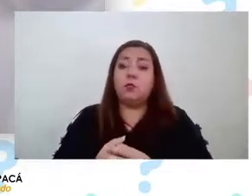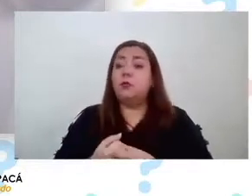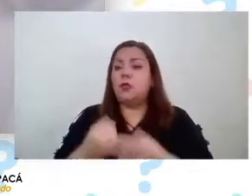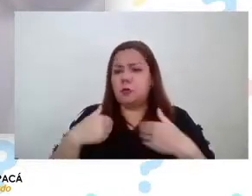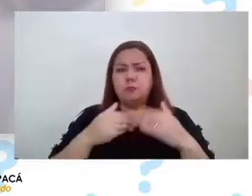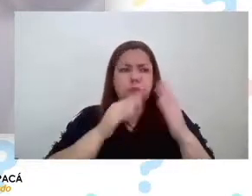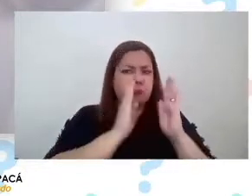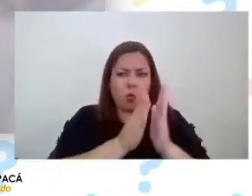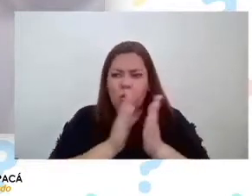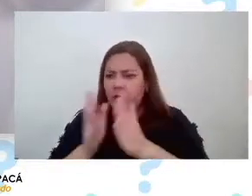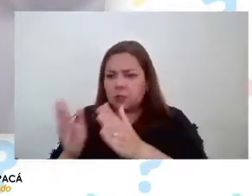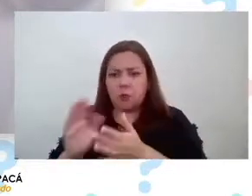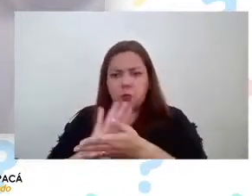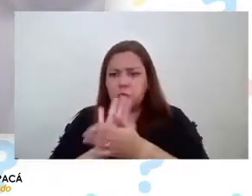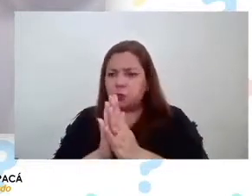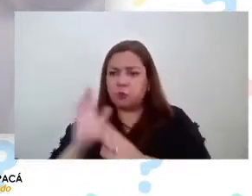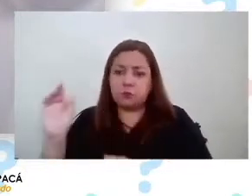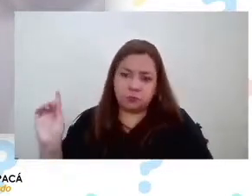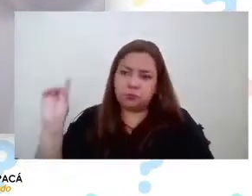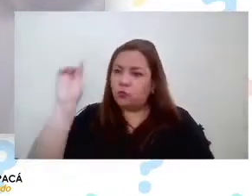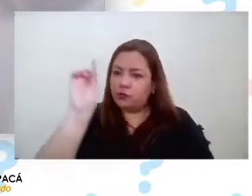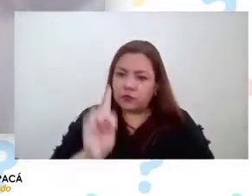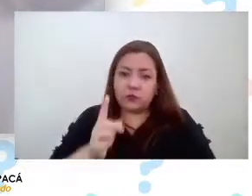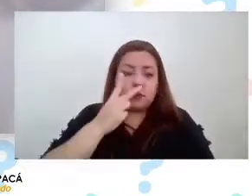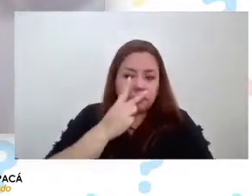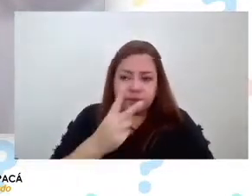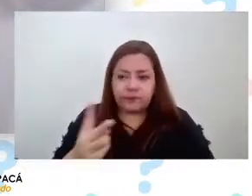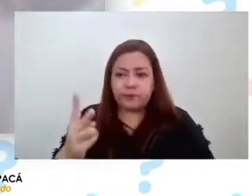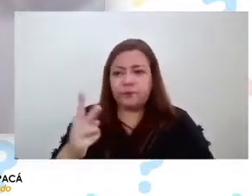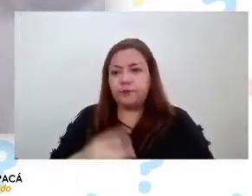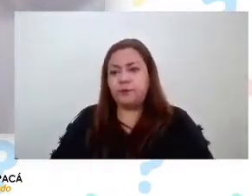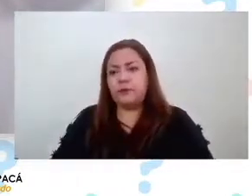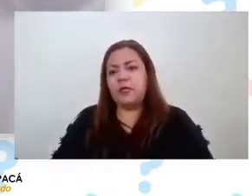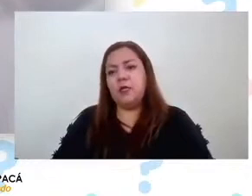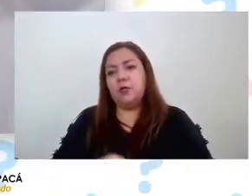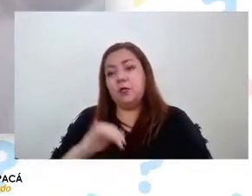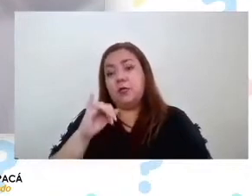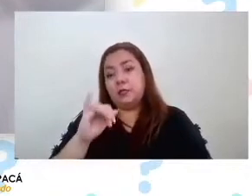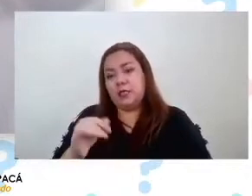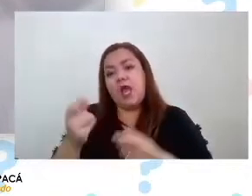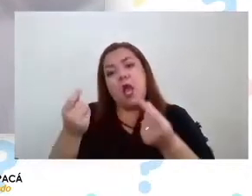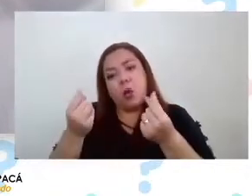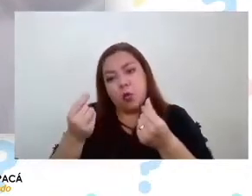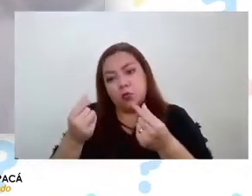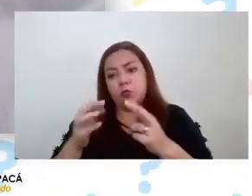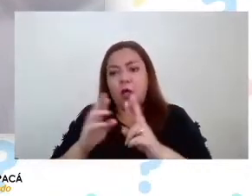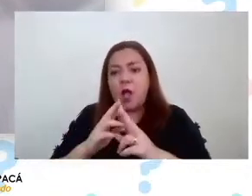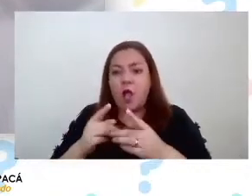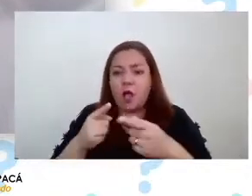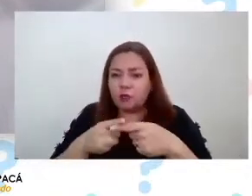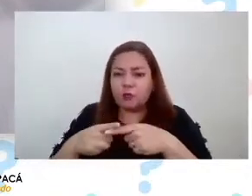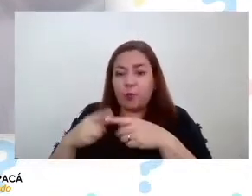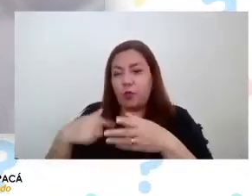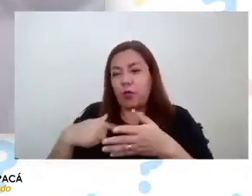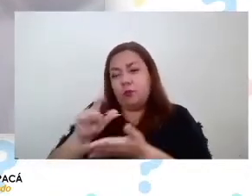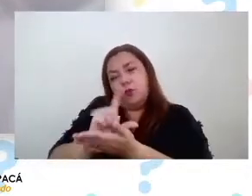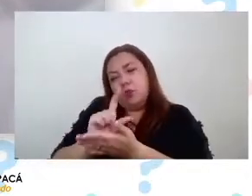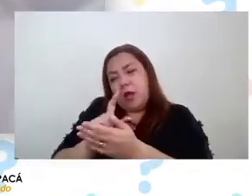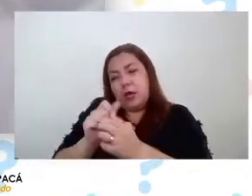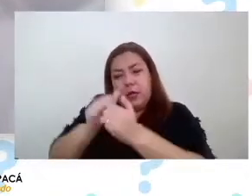organizamos su visita hay costos asociados como te decía por el lugar es tan lejano pero